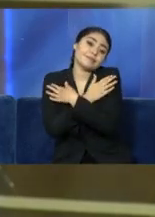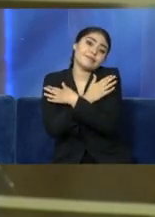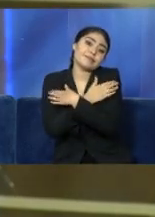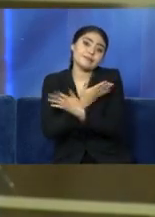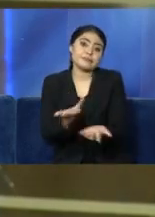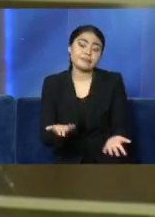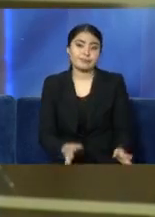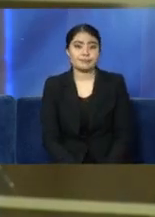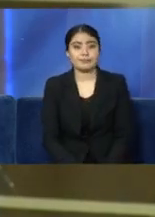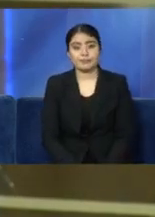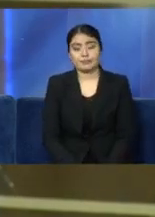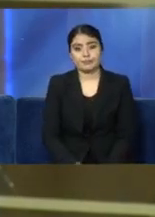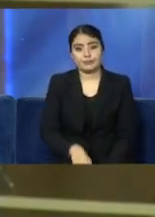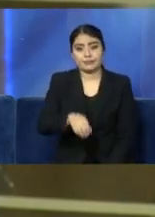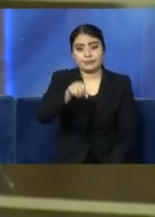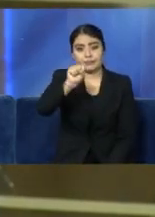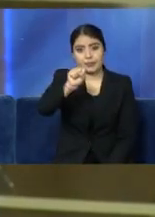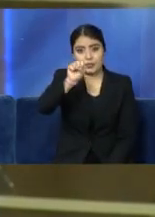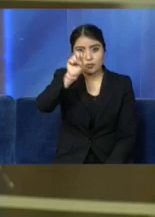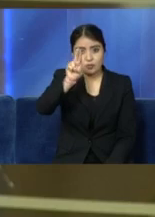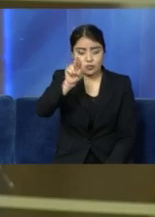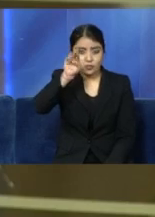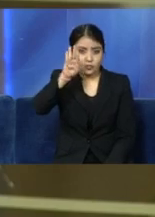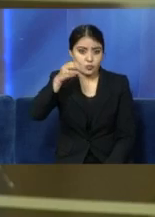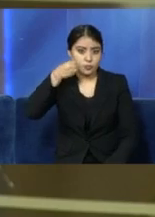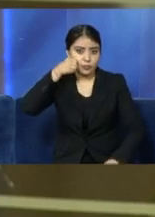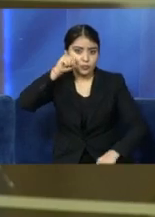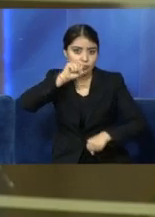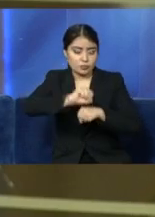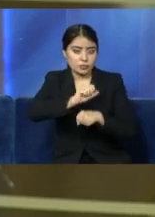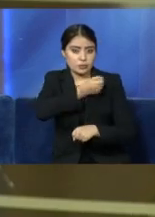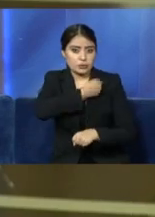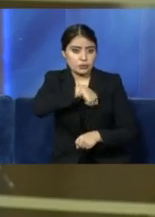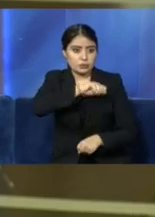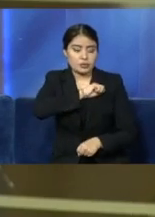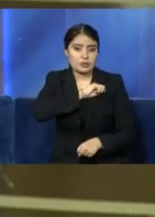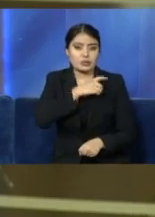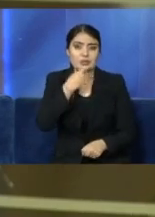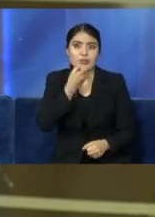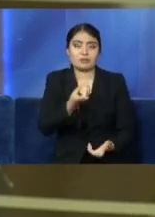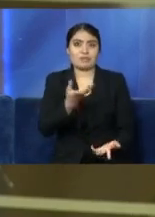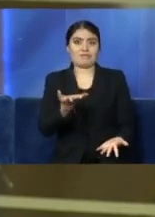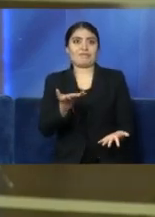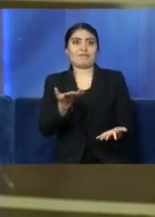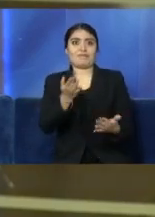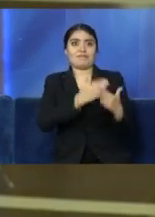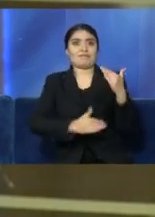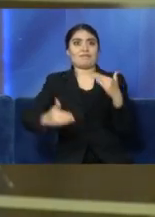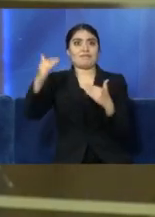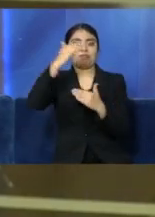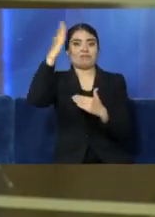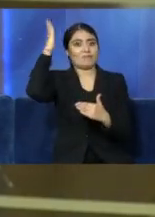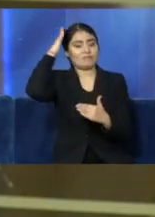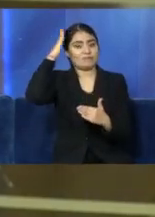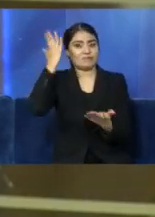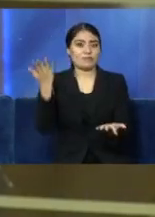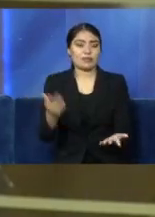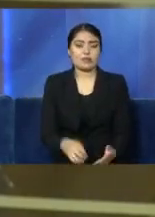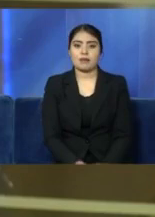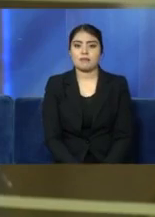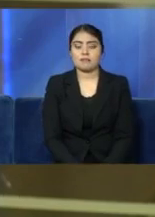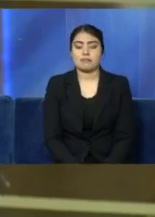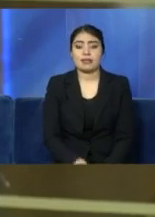el subsecretario de Salud dijo que la fuerza del presidente es moral y no de contagio. Entonces,